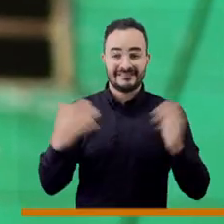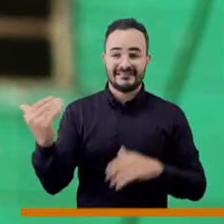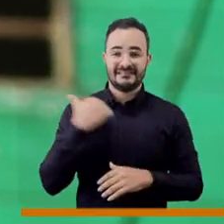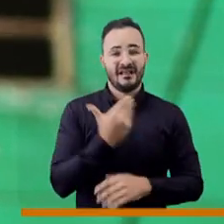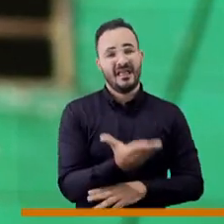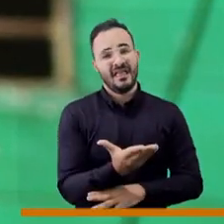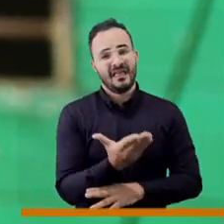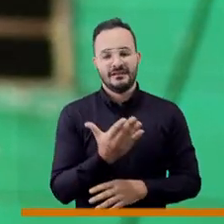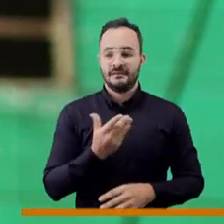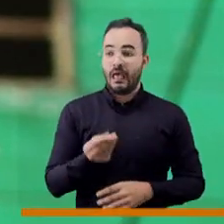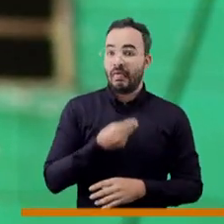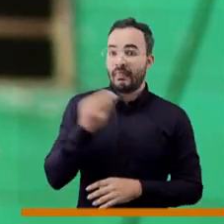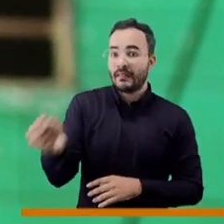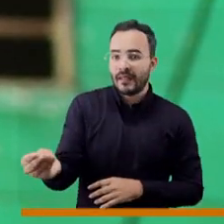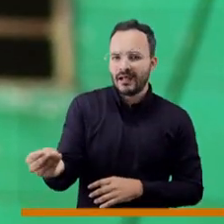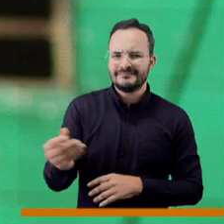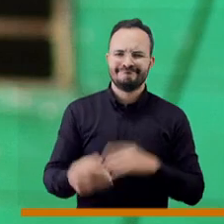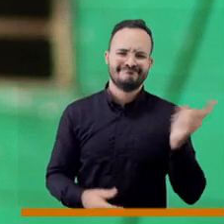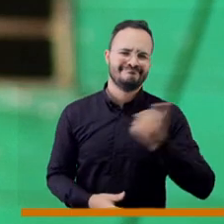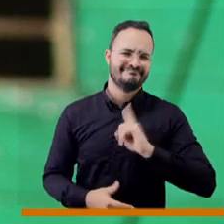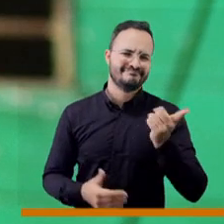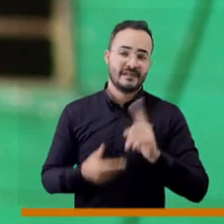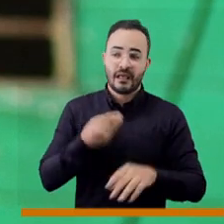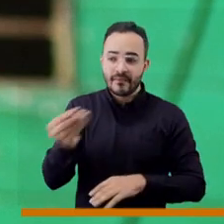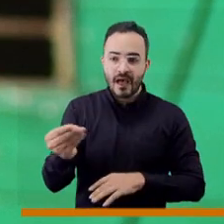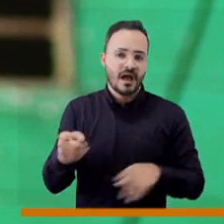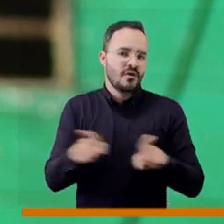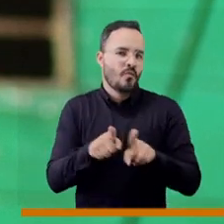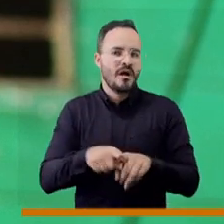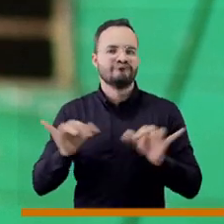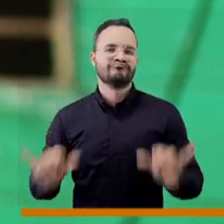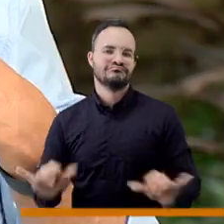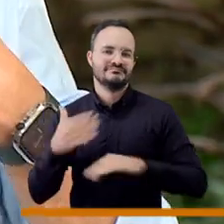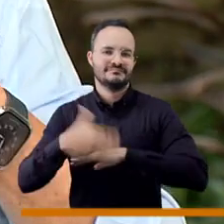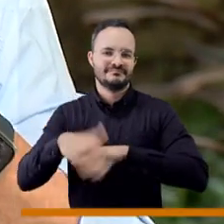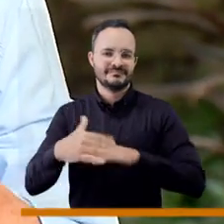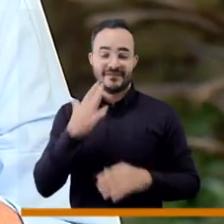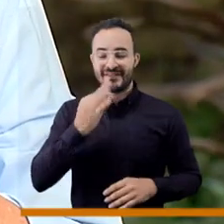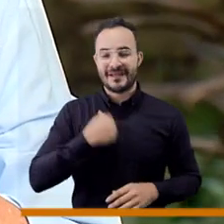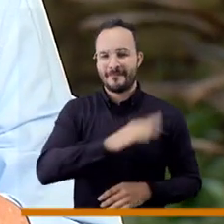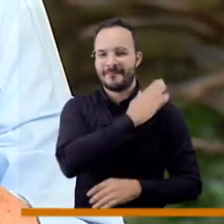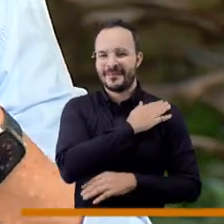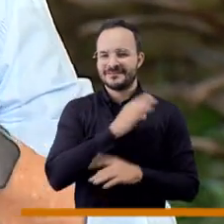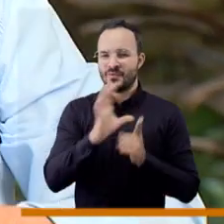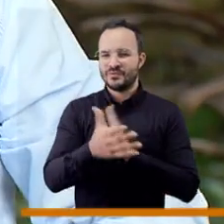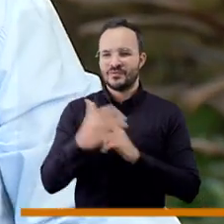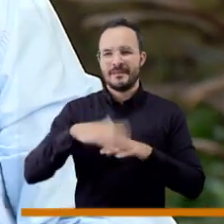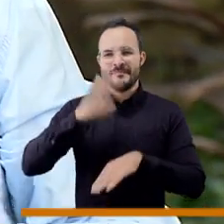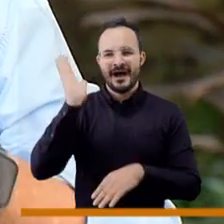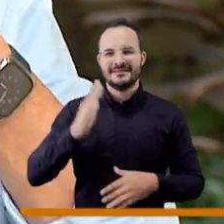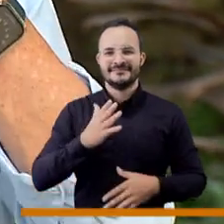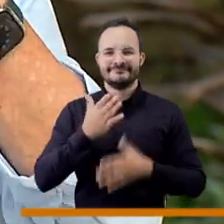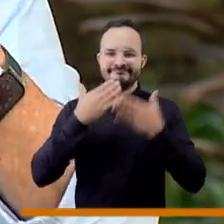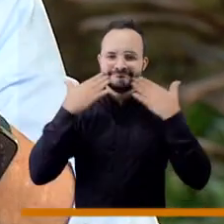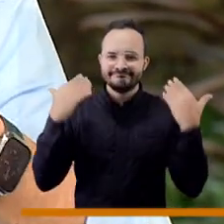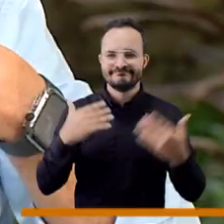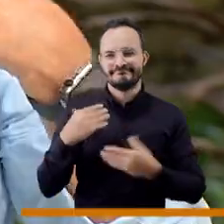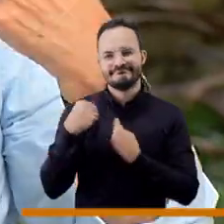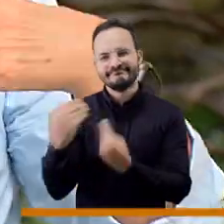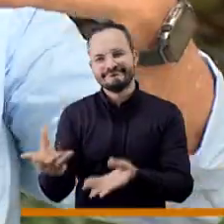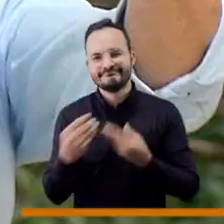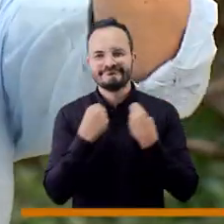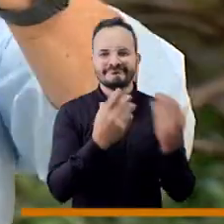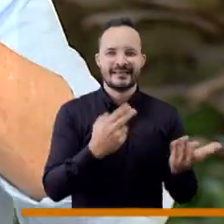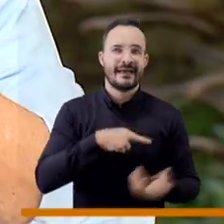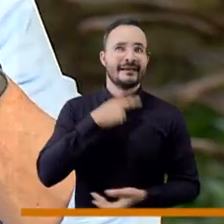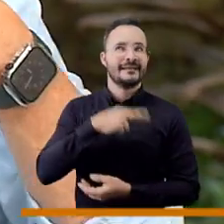Dar limosna es condenar a una persona a continuar en la calle. Nosotros venimos de una cultura, los paisa es muy caritativa,